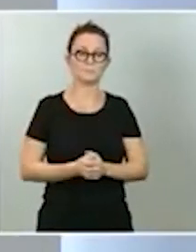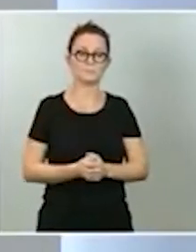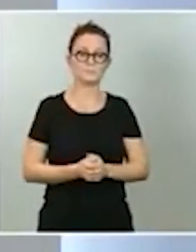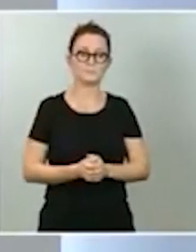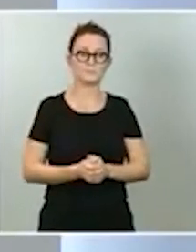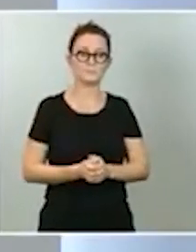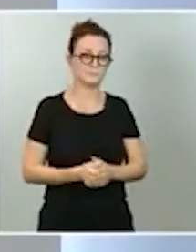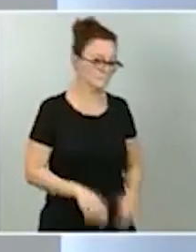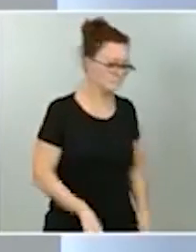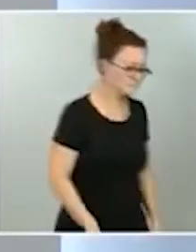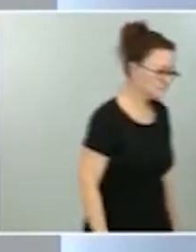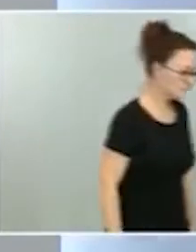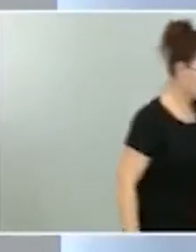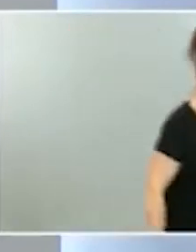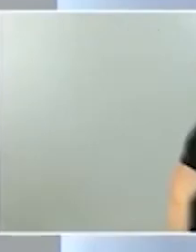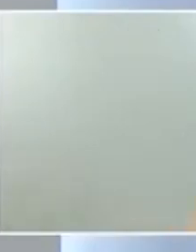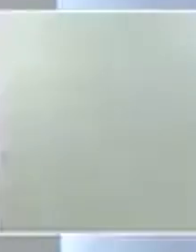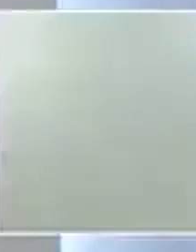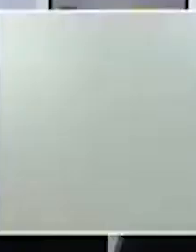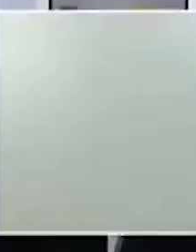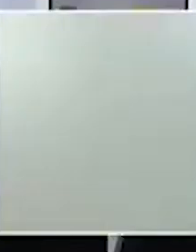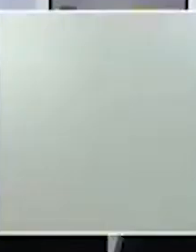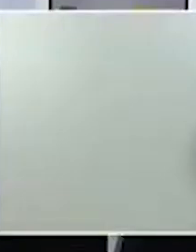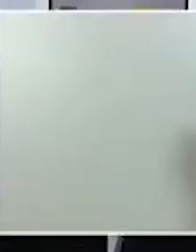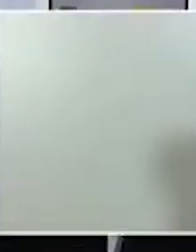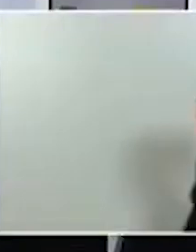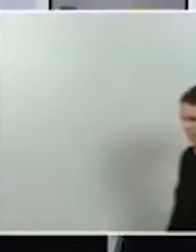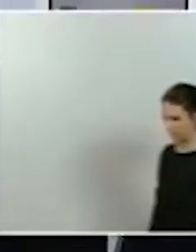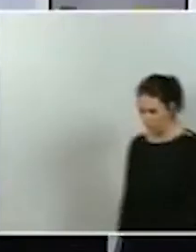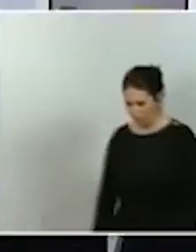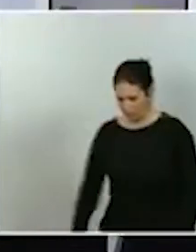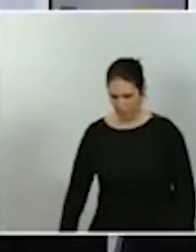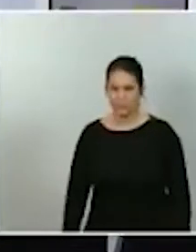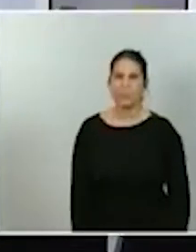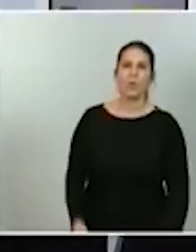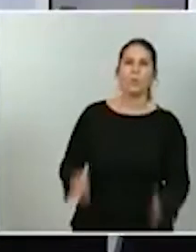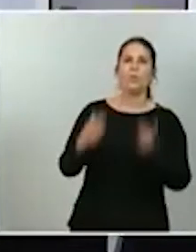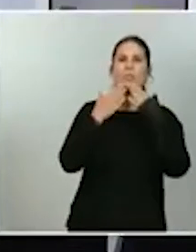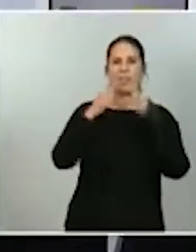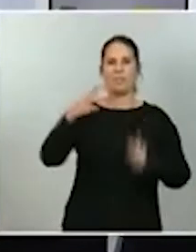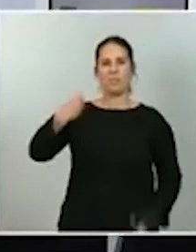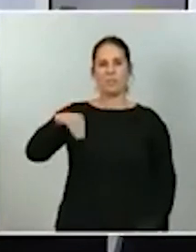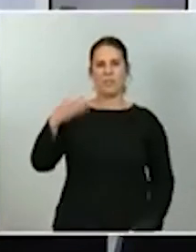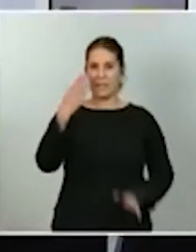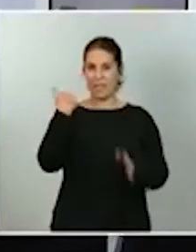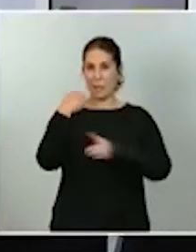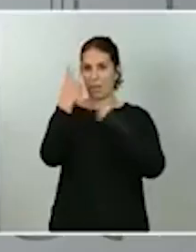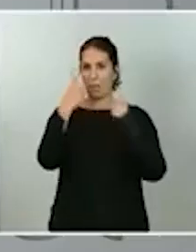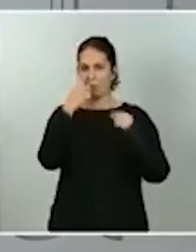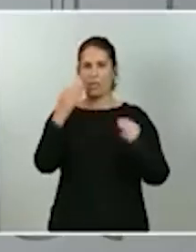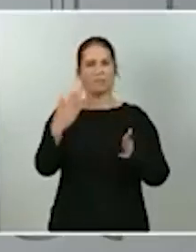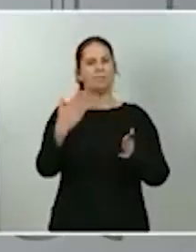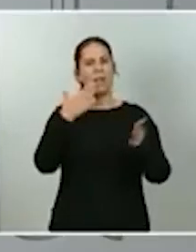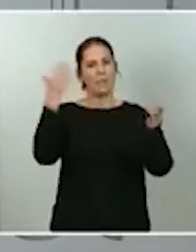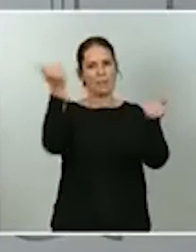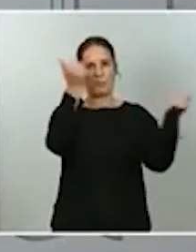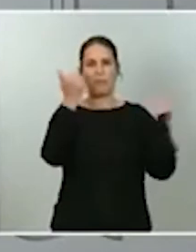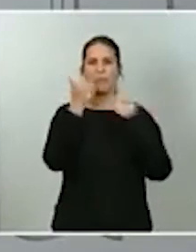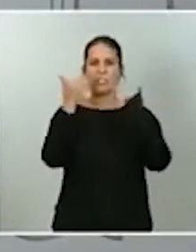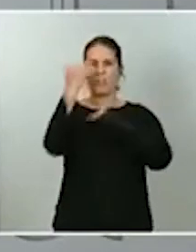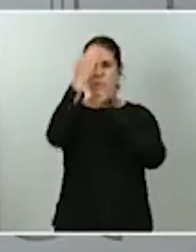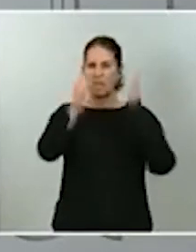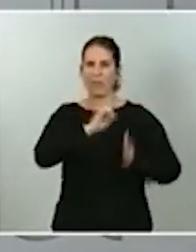Pues muchas gracias vicepresidenta y con esa pregunta despedimos esta rueda de prensa agradeciendo su atención y como siempre